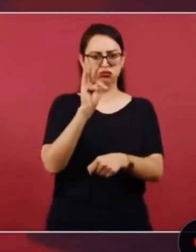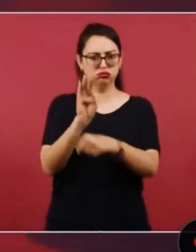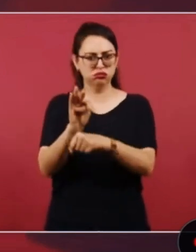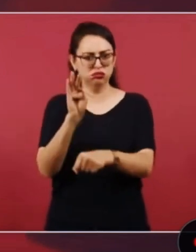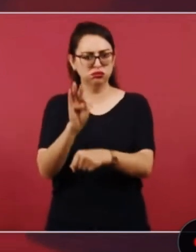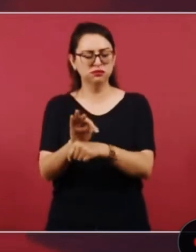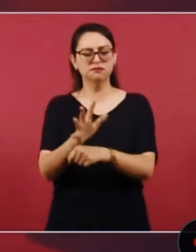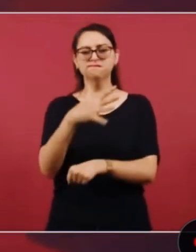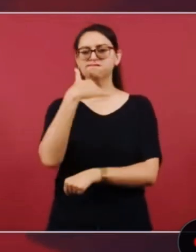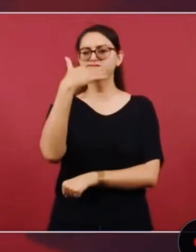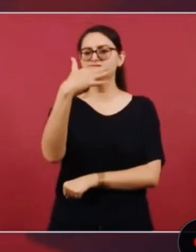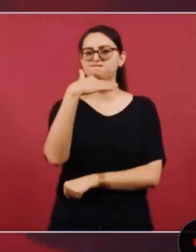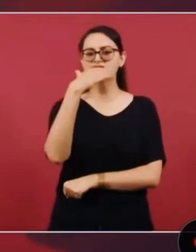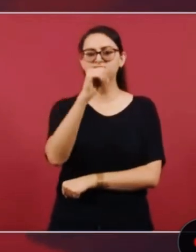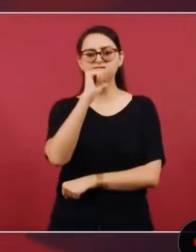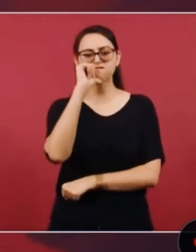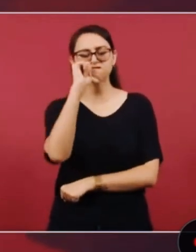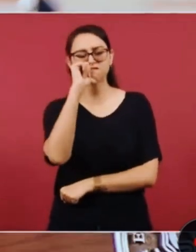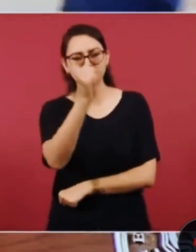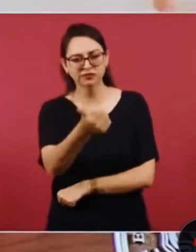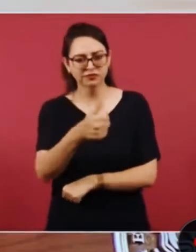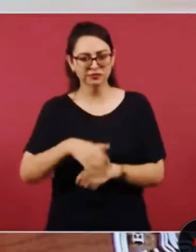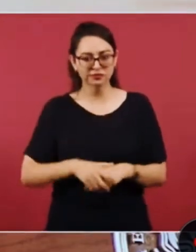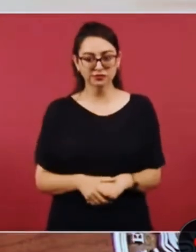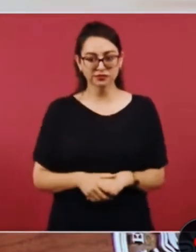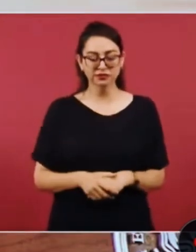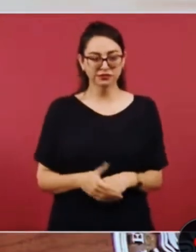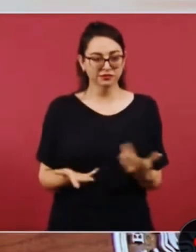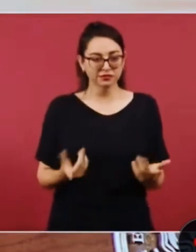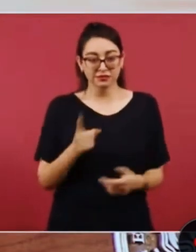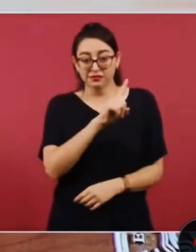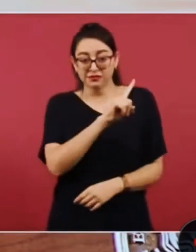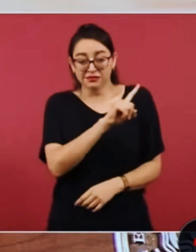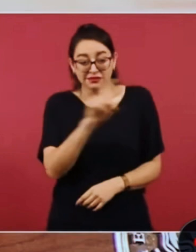incorruptibles que no hay cien